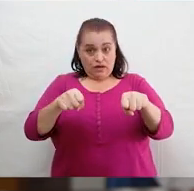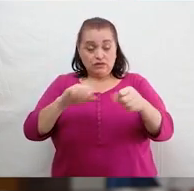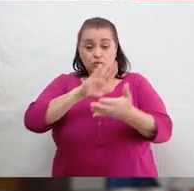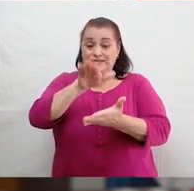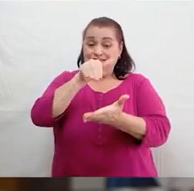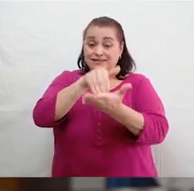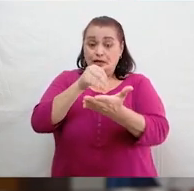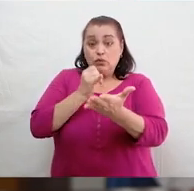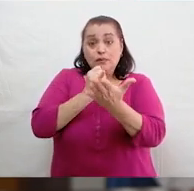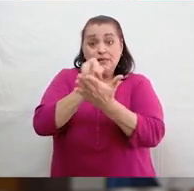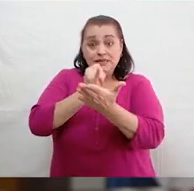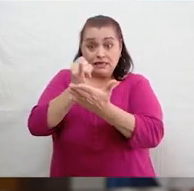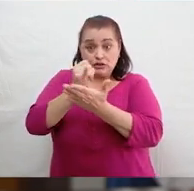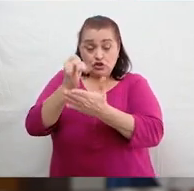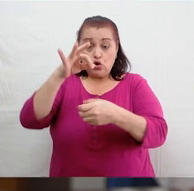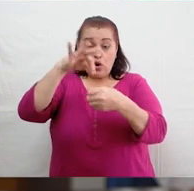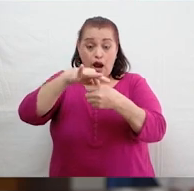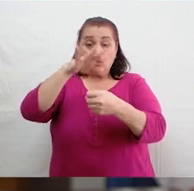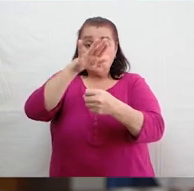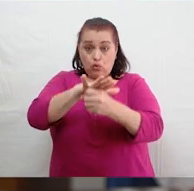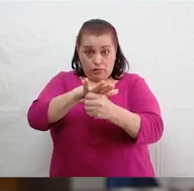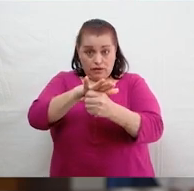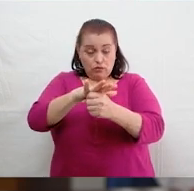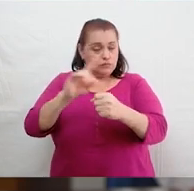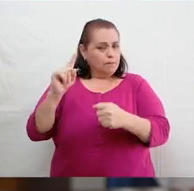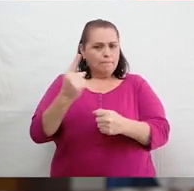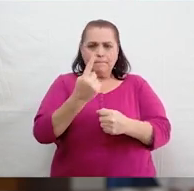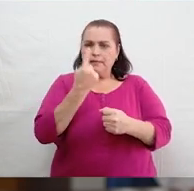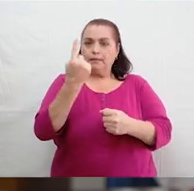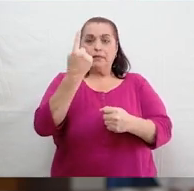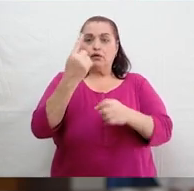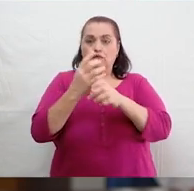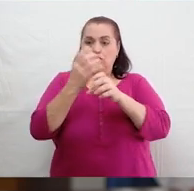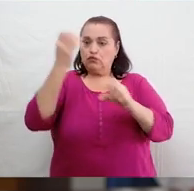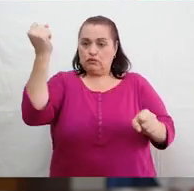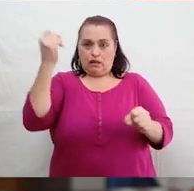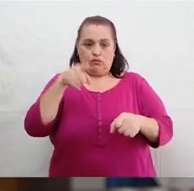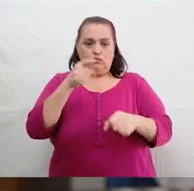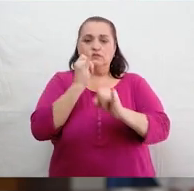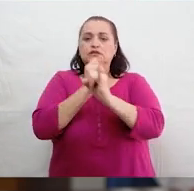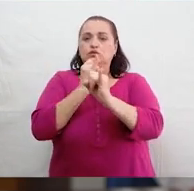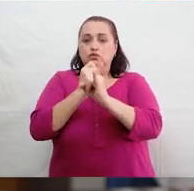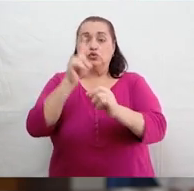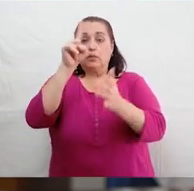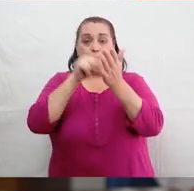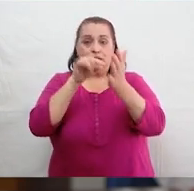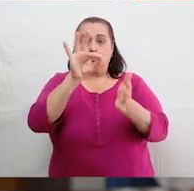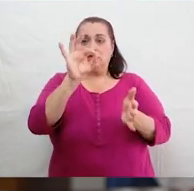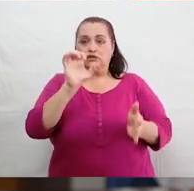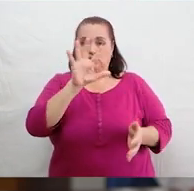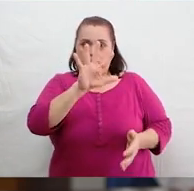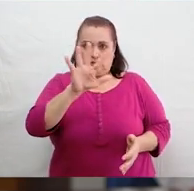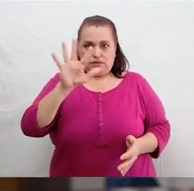Centro de Investigaciones Agronómicas fue el primero fundado en la institución en 1955.